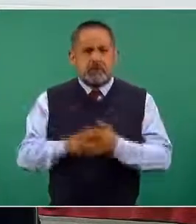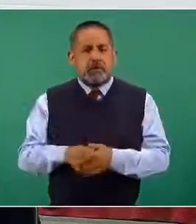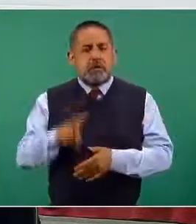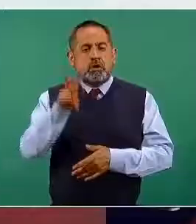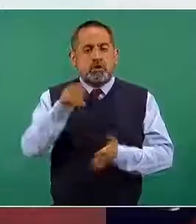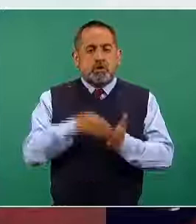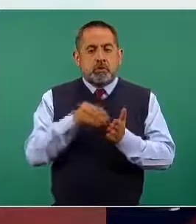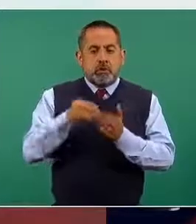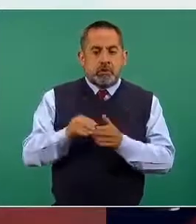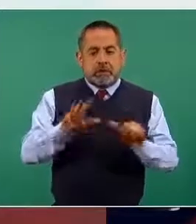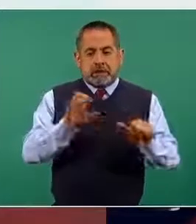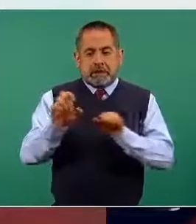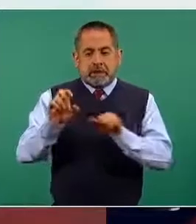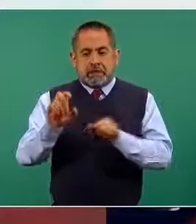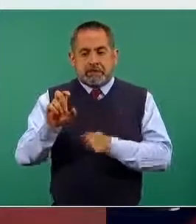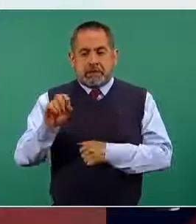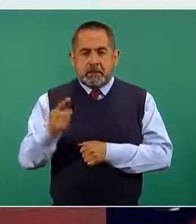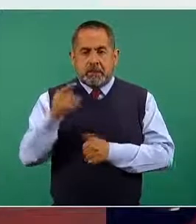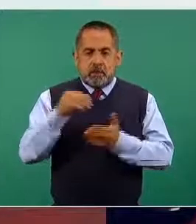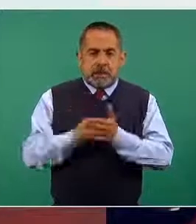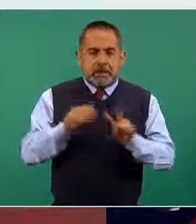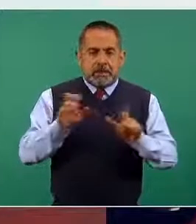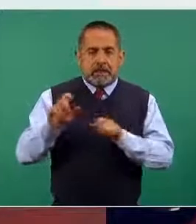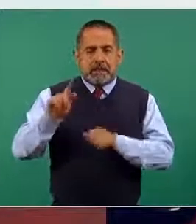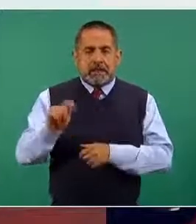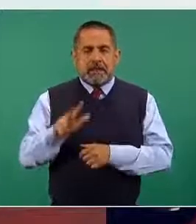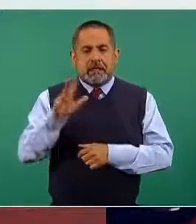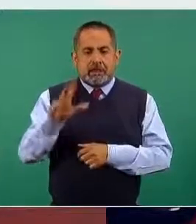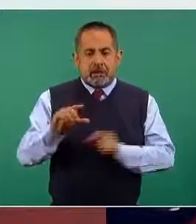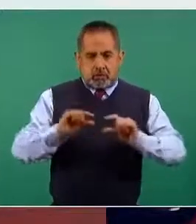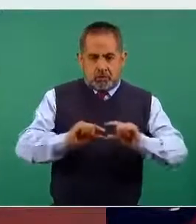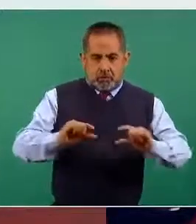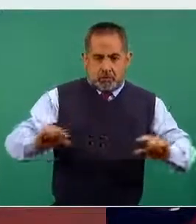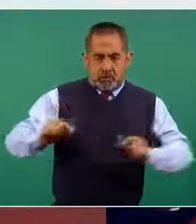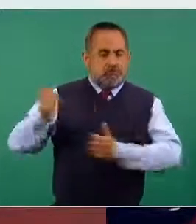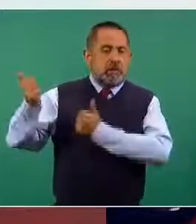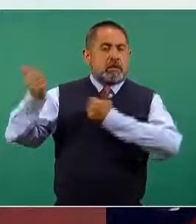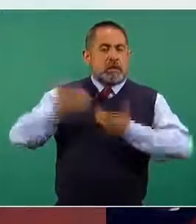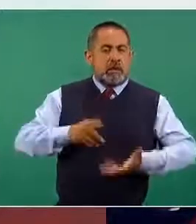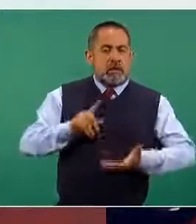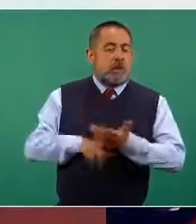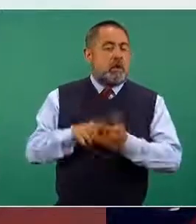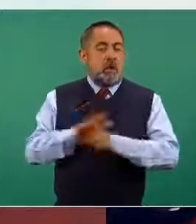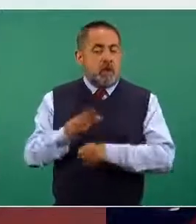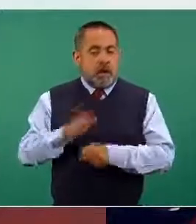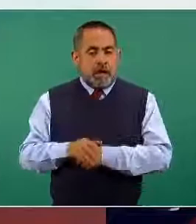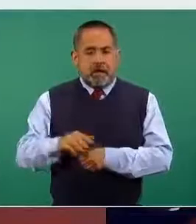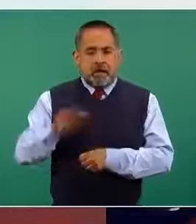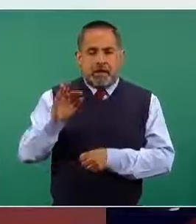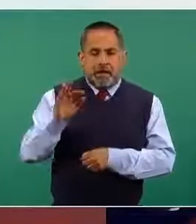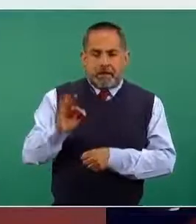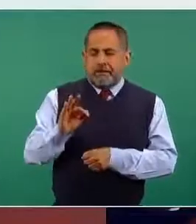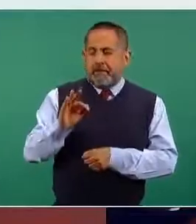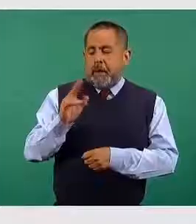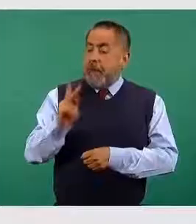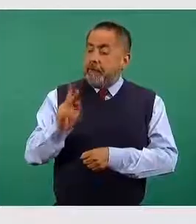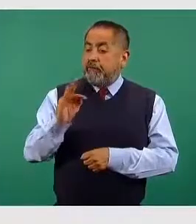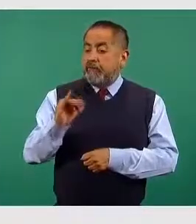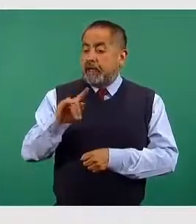2 millones 621 mil 775 dosis recibidas de la vacuna Pfizer-BioNTech,